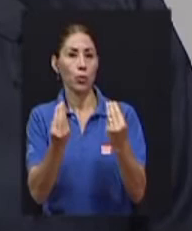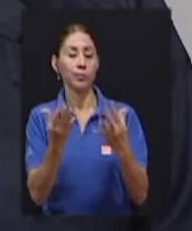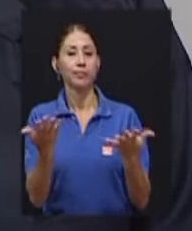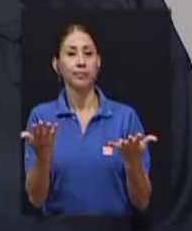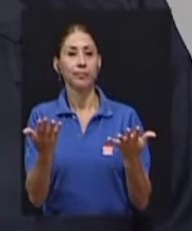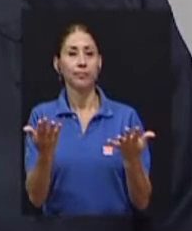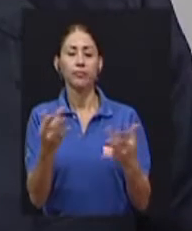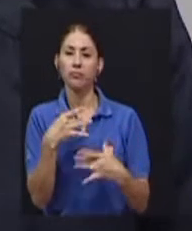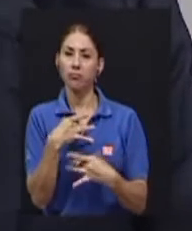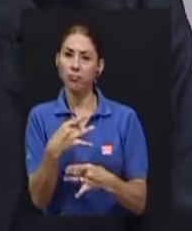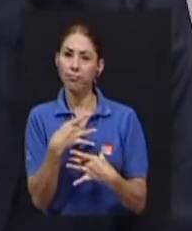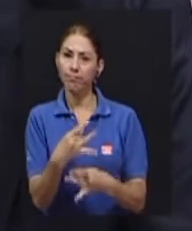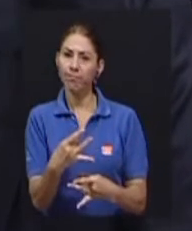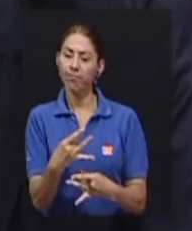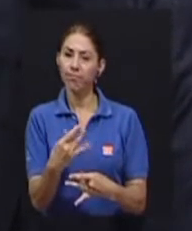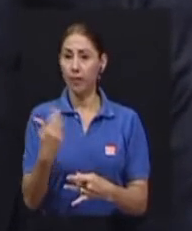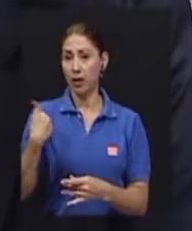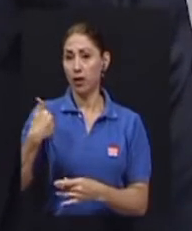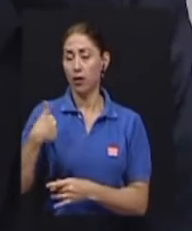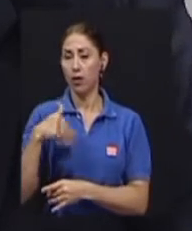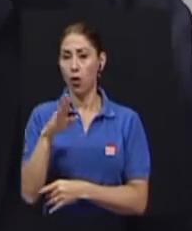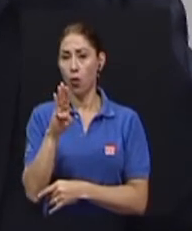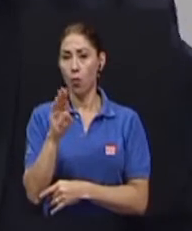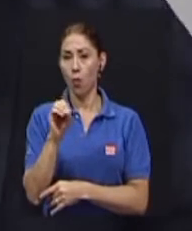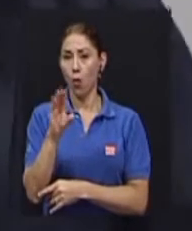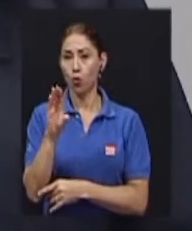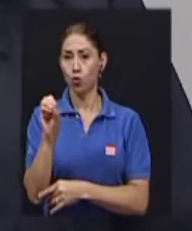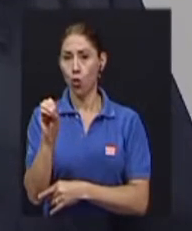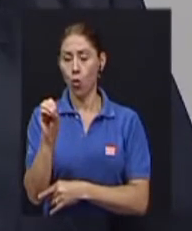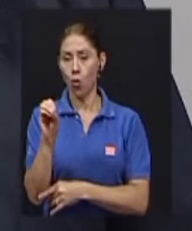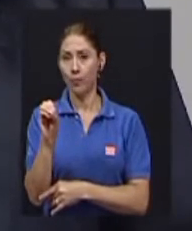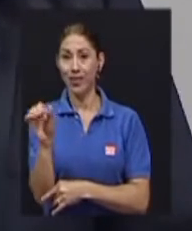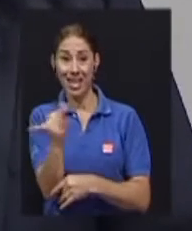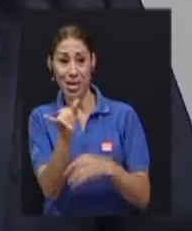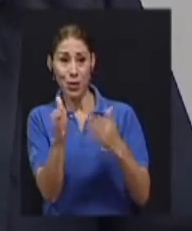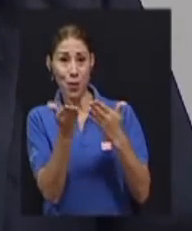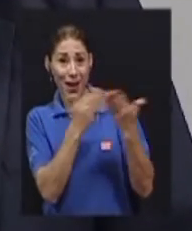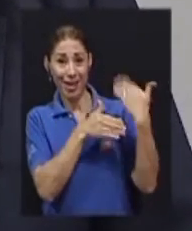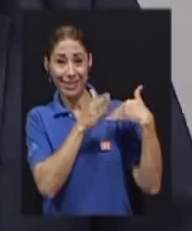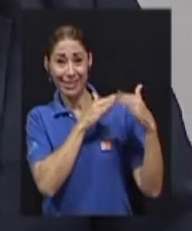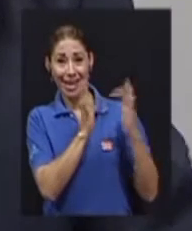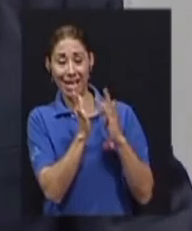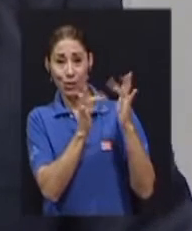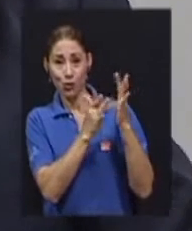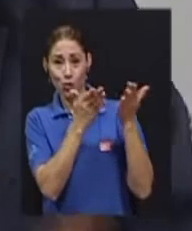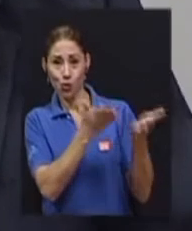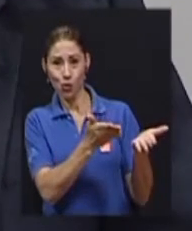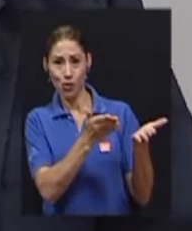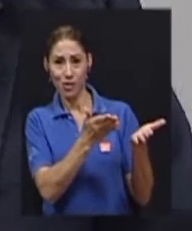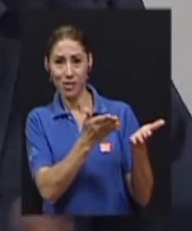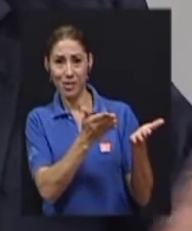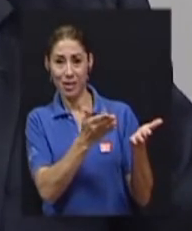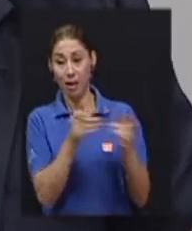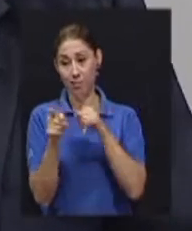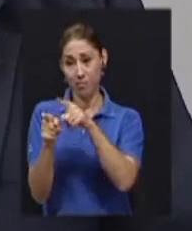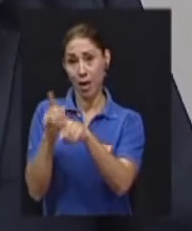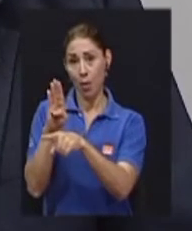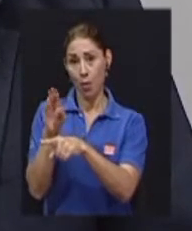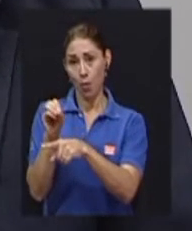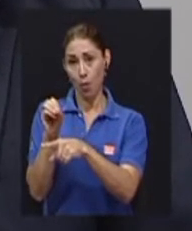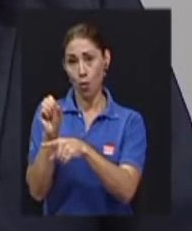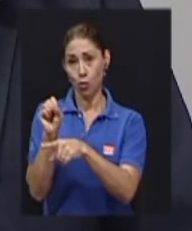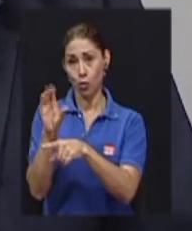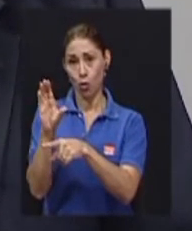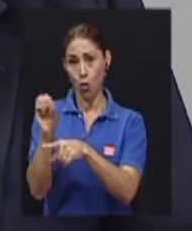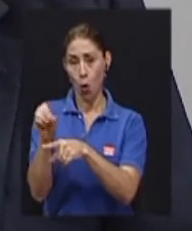interesante es que Don Bosco, como Jesús, desde el principio, en el caso de Don Bosco, siguiendo el ejemplo